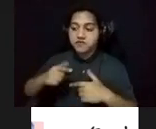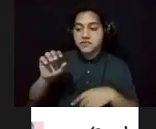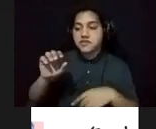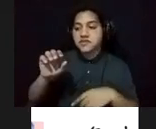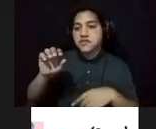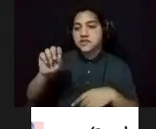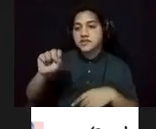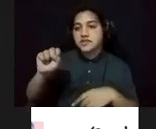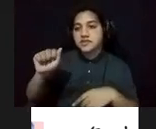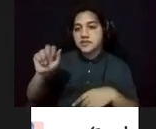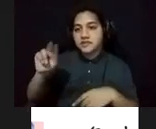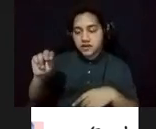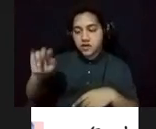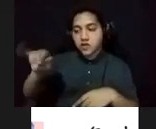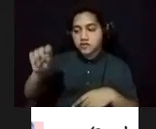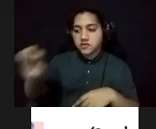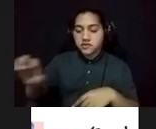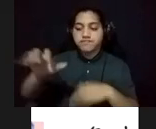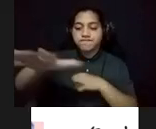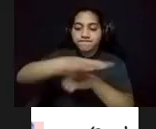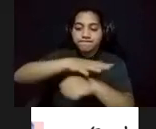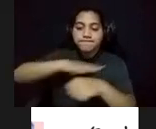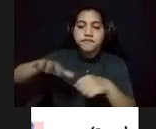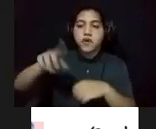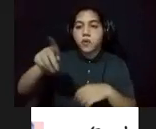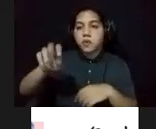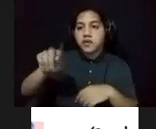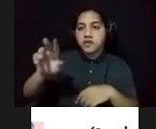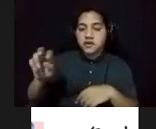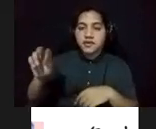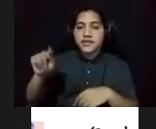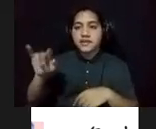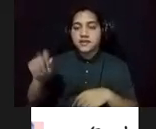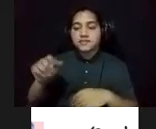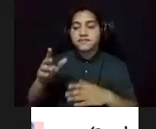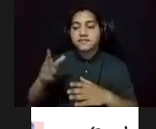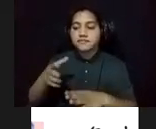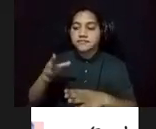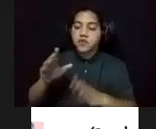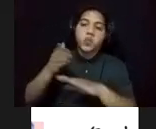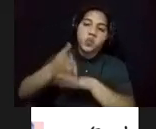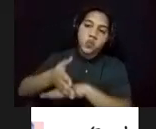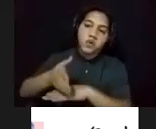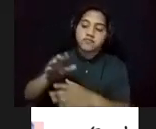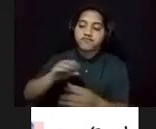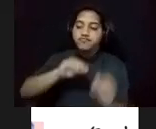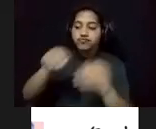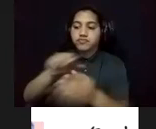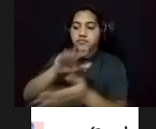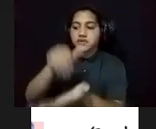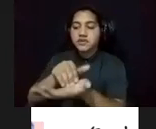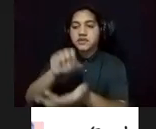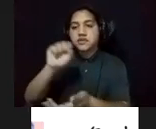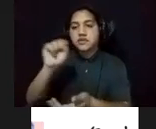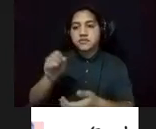Vuelta de Tierra, antes de establecerse en el casco del viejo San Juan. En sus piezas, no se desconectó